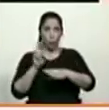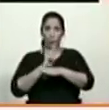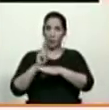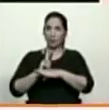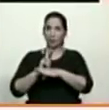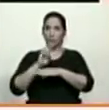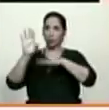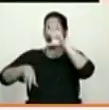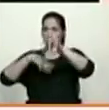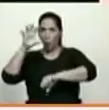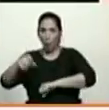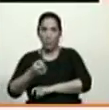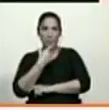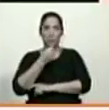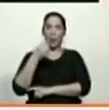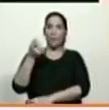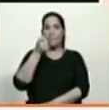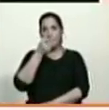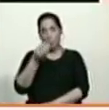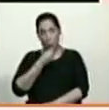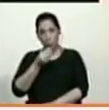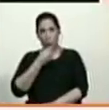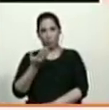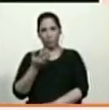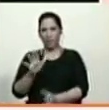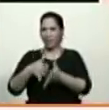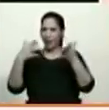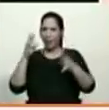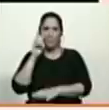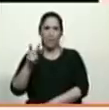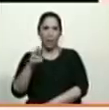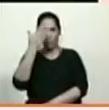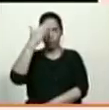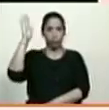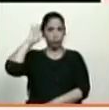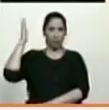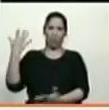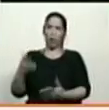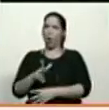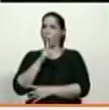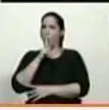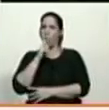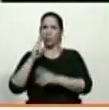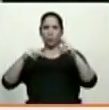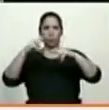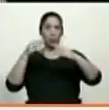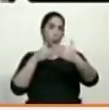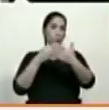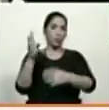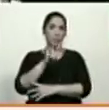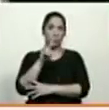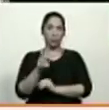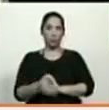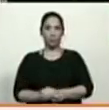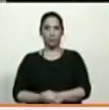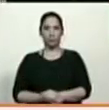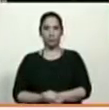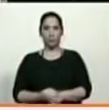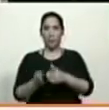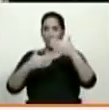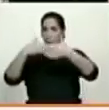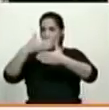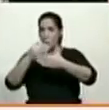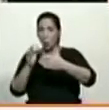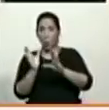pueblo de Venezuela. Allí vemos la gran hipocresía de esta farsa que se está construyendo contra Venezuela. Y el bloqueo